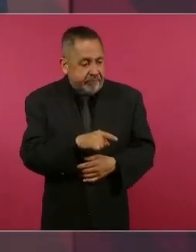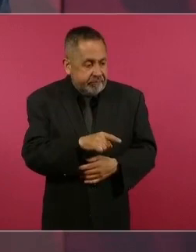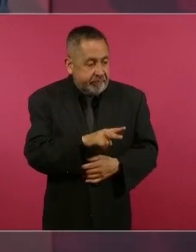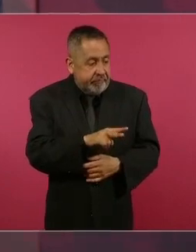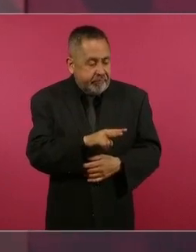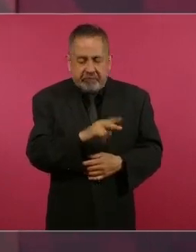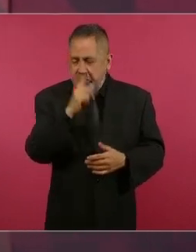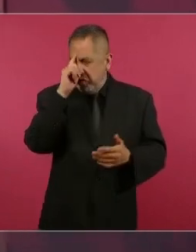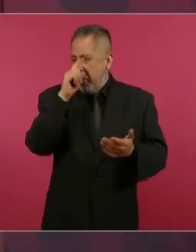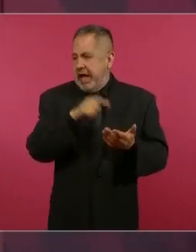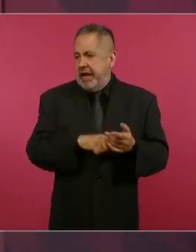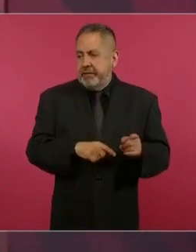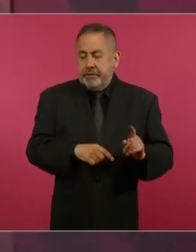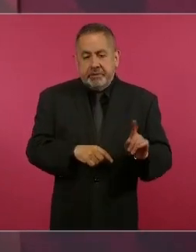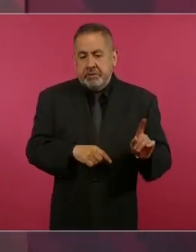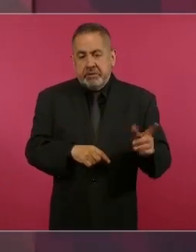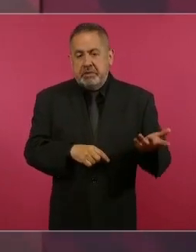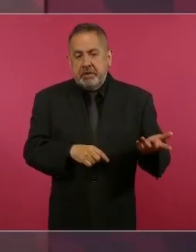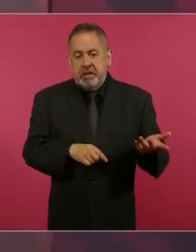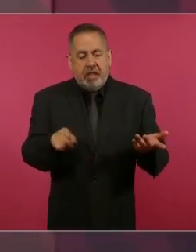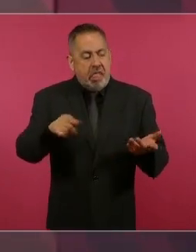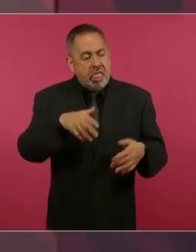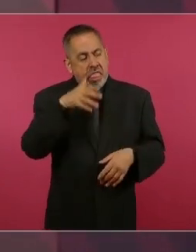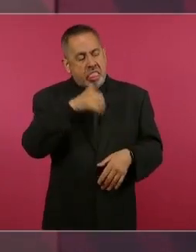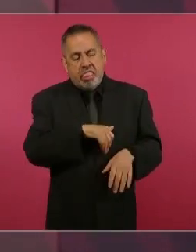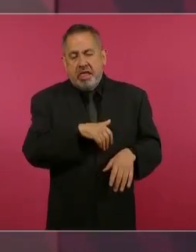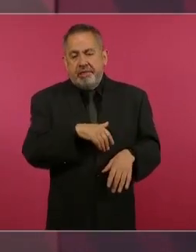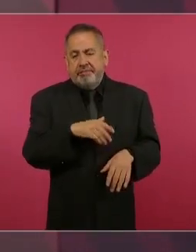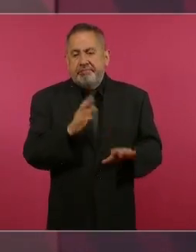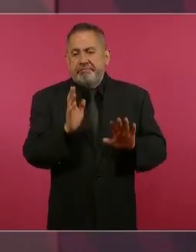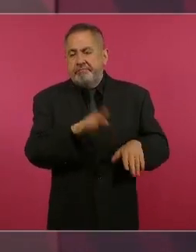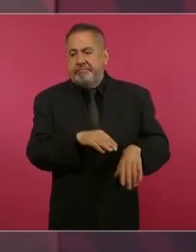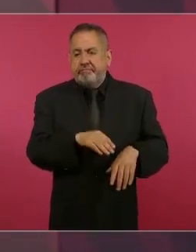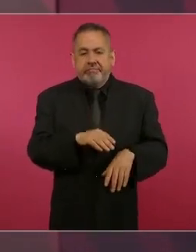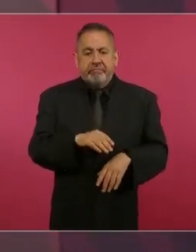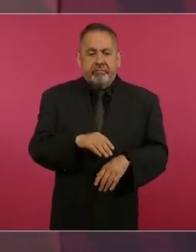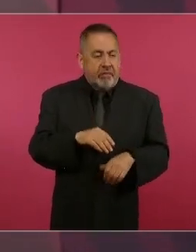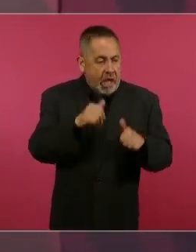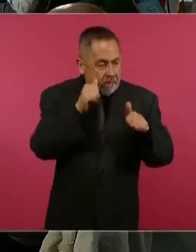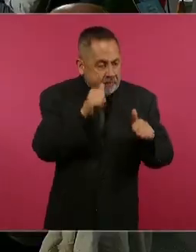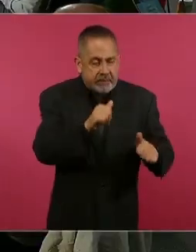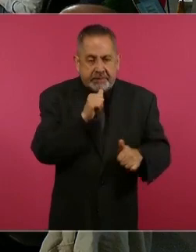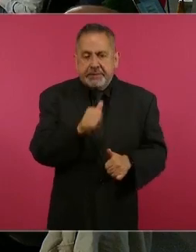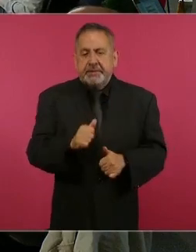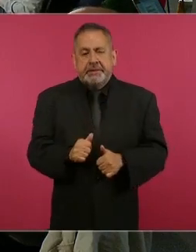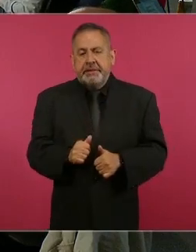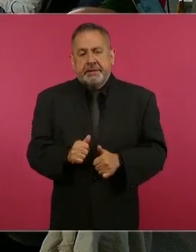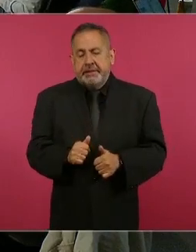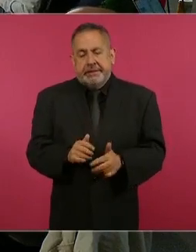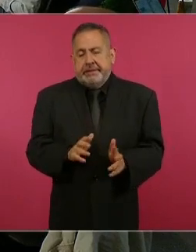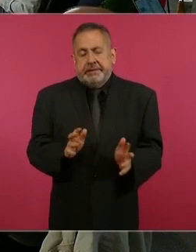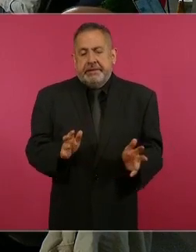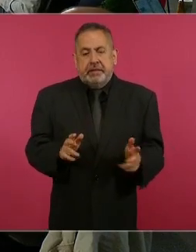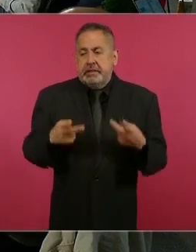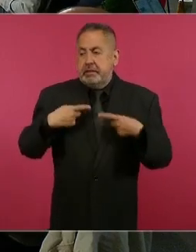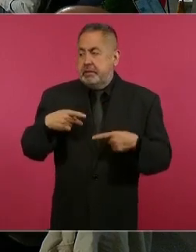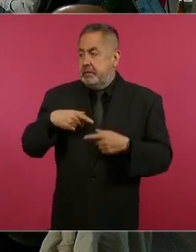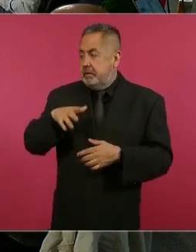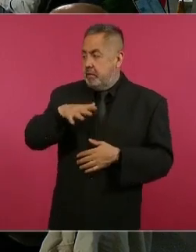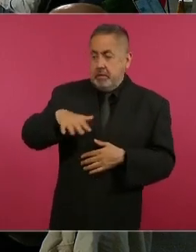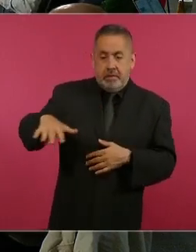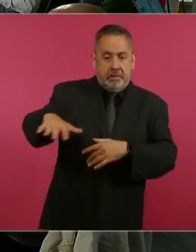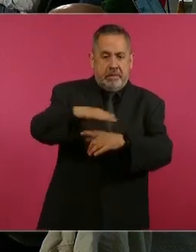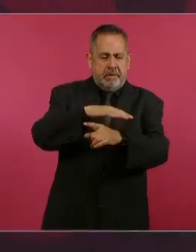porque la gente ya está